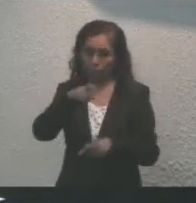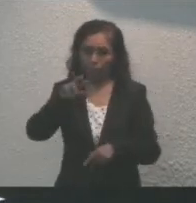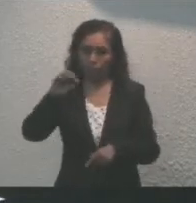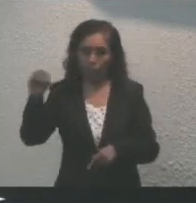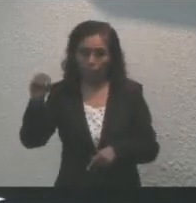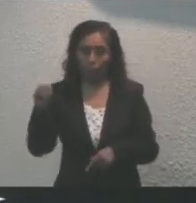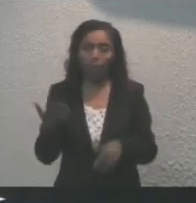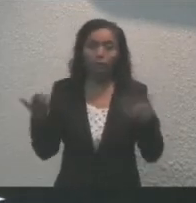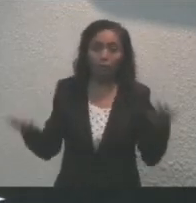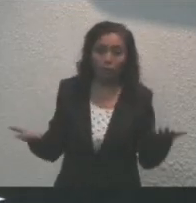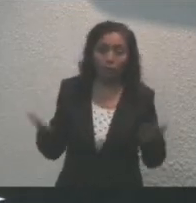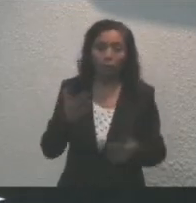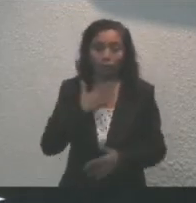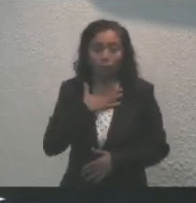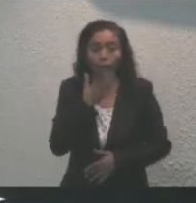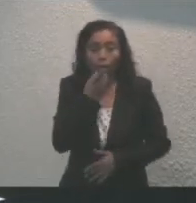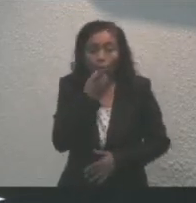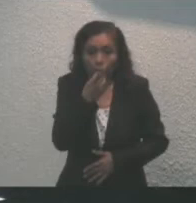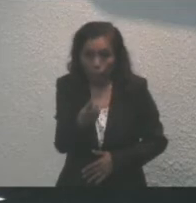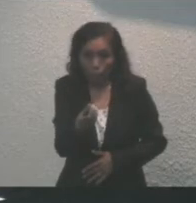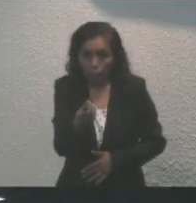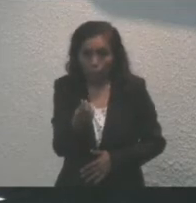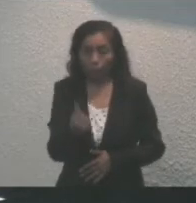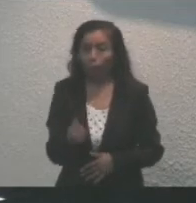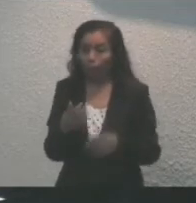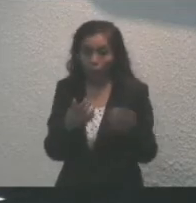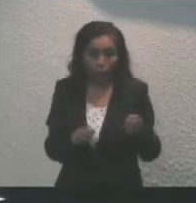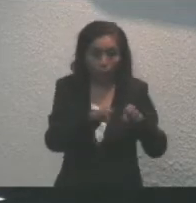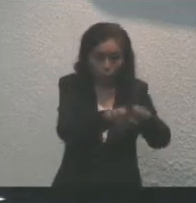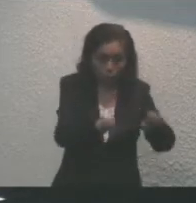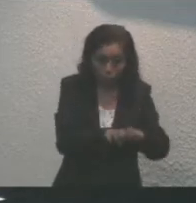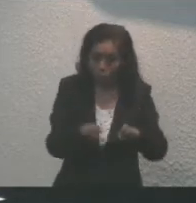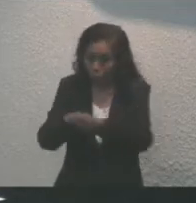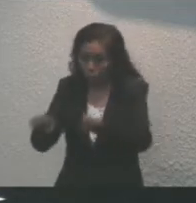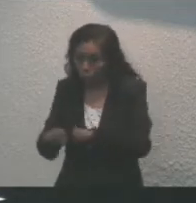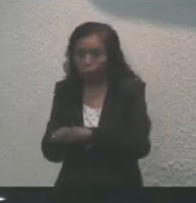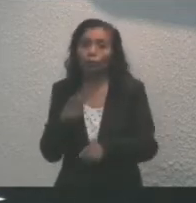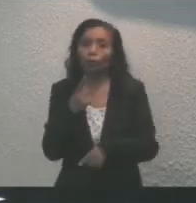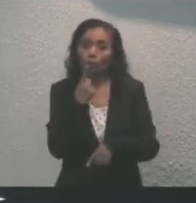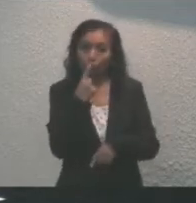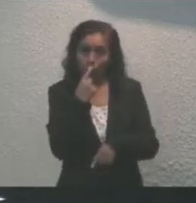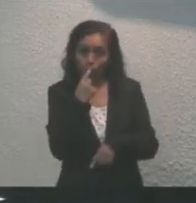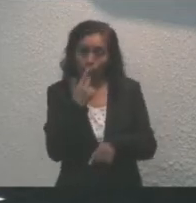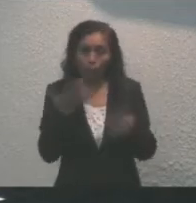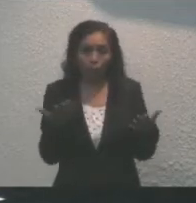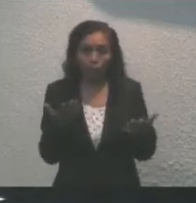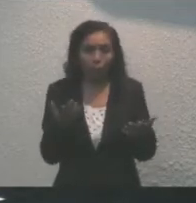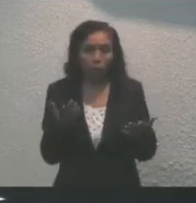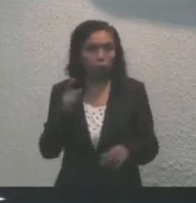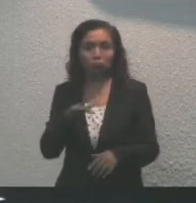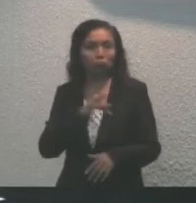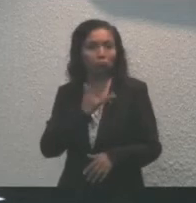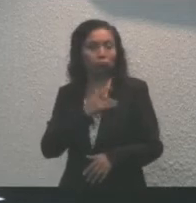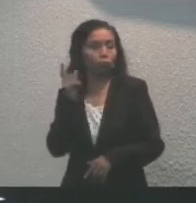Así es que le digo a los miembros que conforman los cuerpos de policía que no están solos.